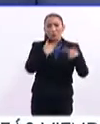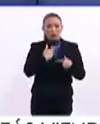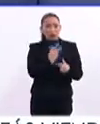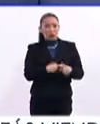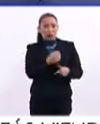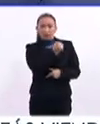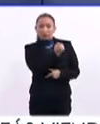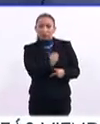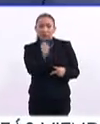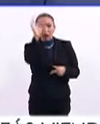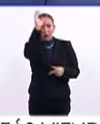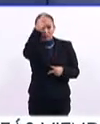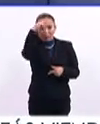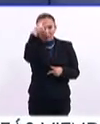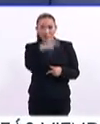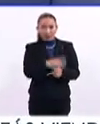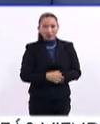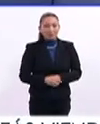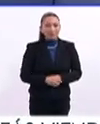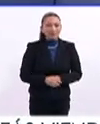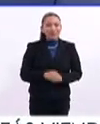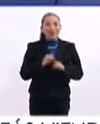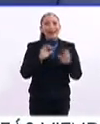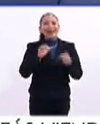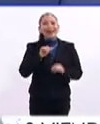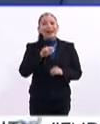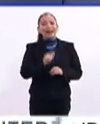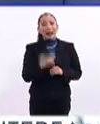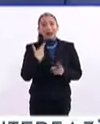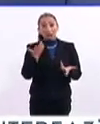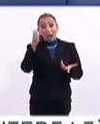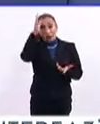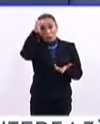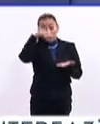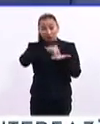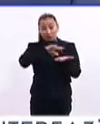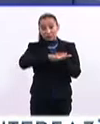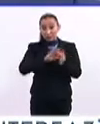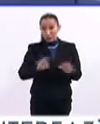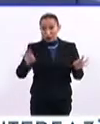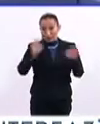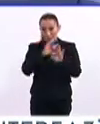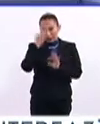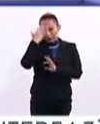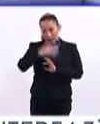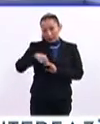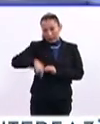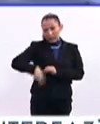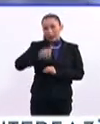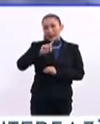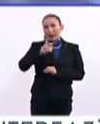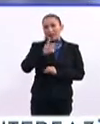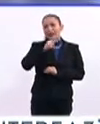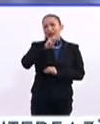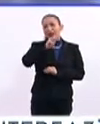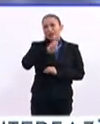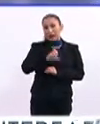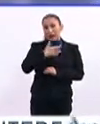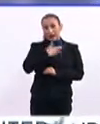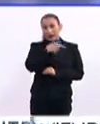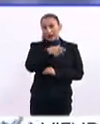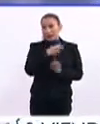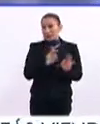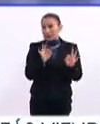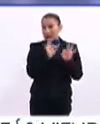figuras de la cultura mexicana. Así es, Ana Cristina, un convenio importante, como ustedes saben, aquí en Televisión Educativa también se tiene una